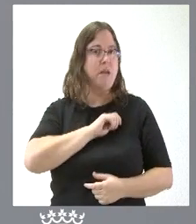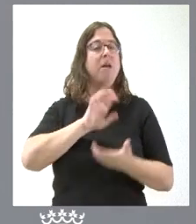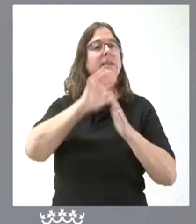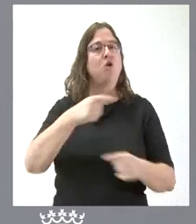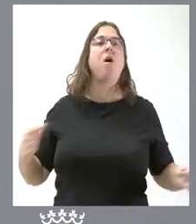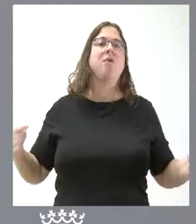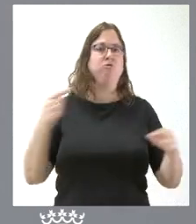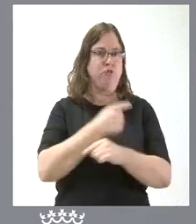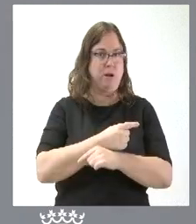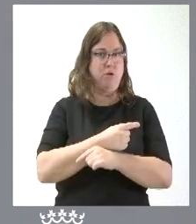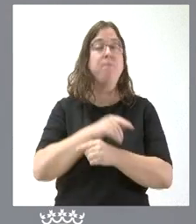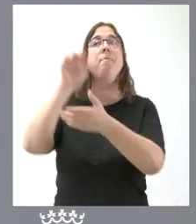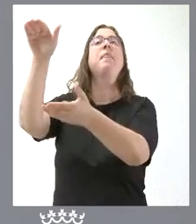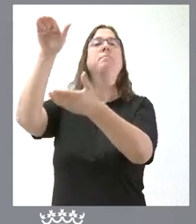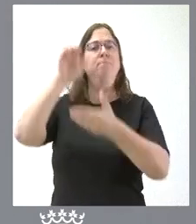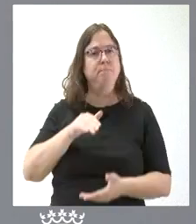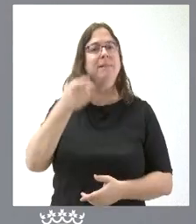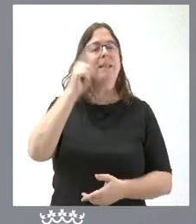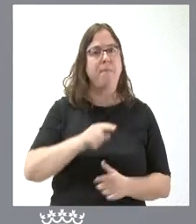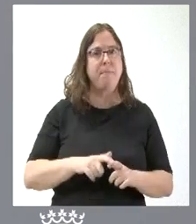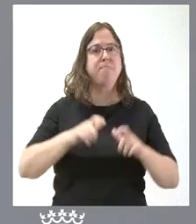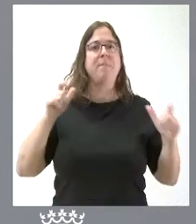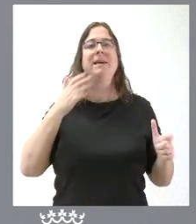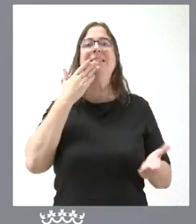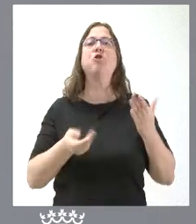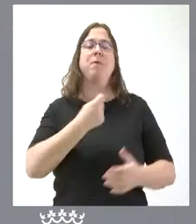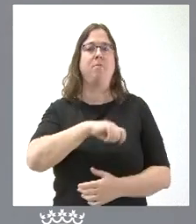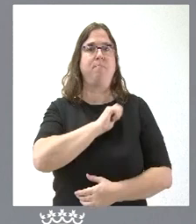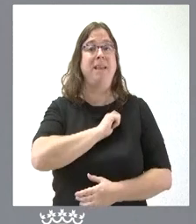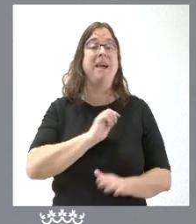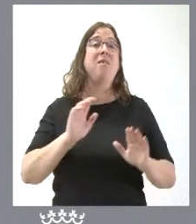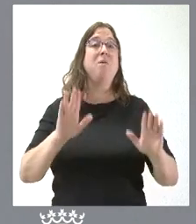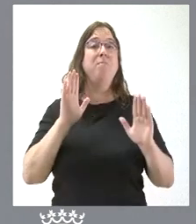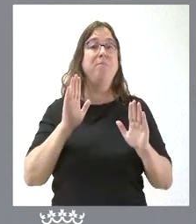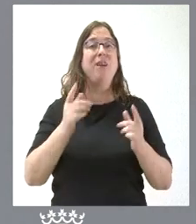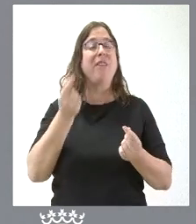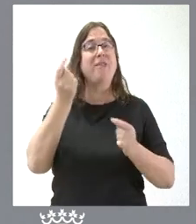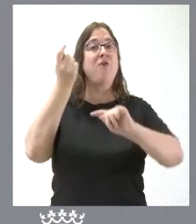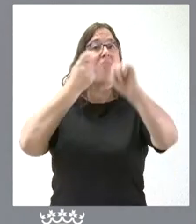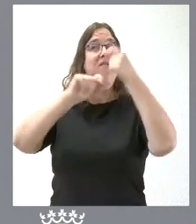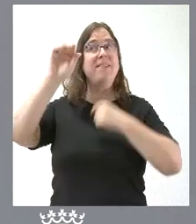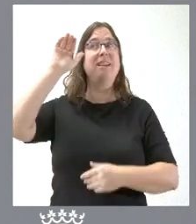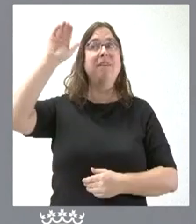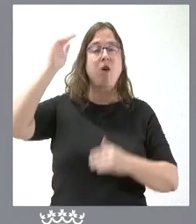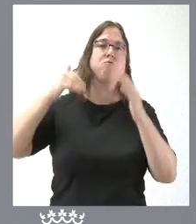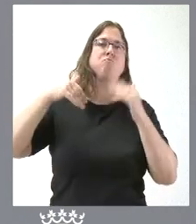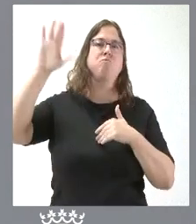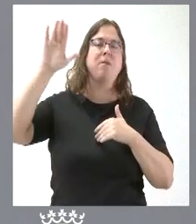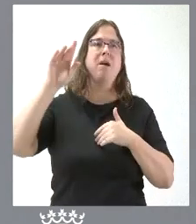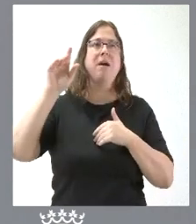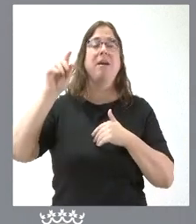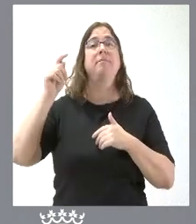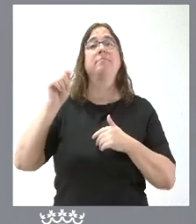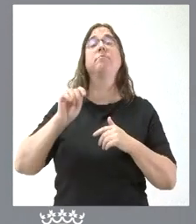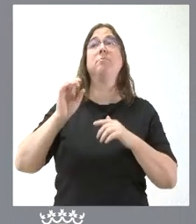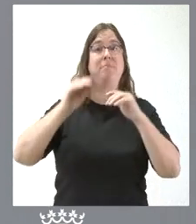en Castilla y León, también han crecido más que en el conjunto nacional, pero han crecido más las exportaciones que las importaciones. Las exportaciones crecieron, como les